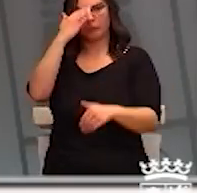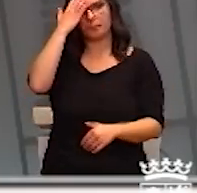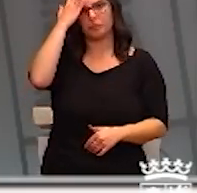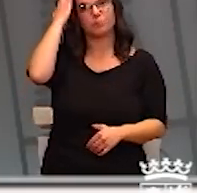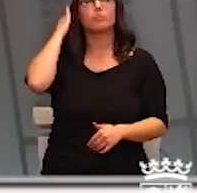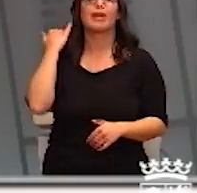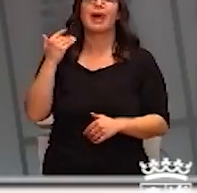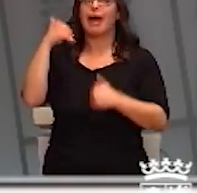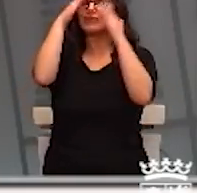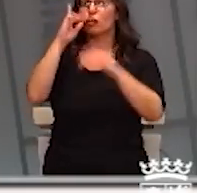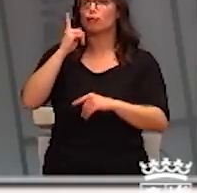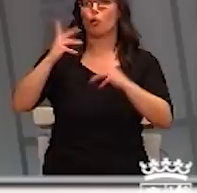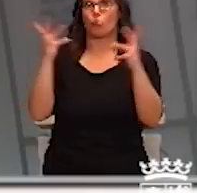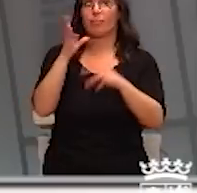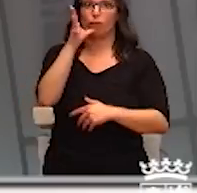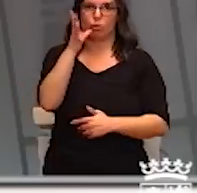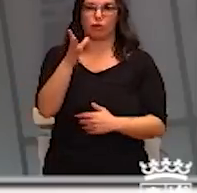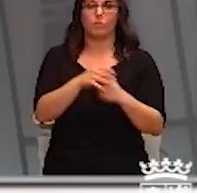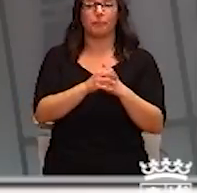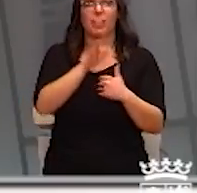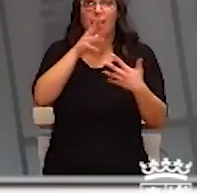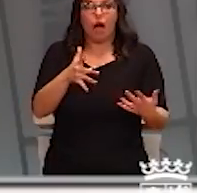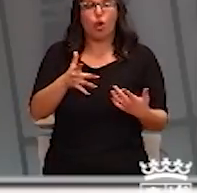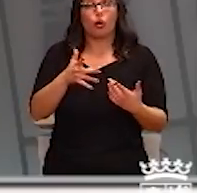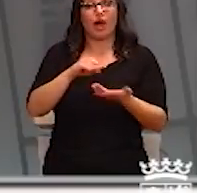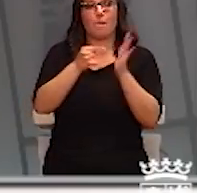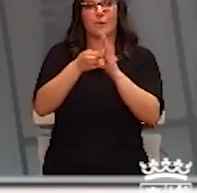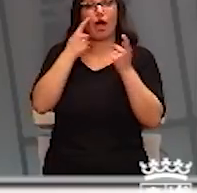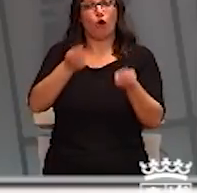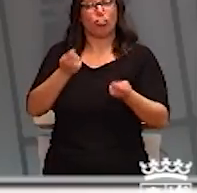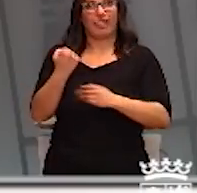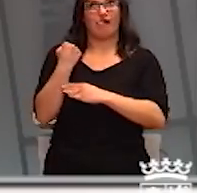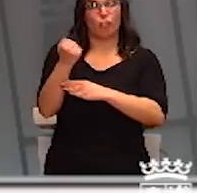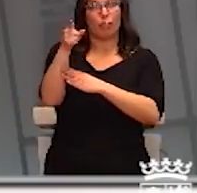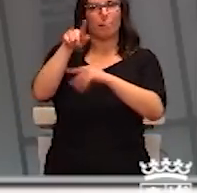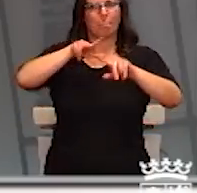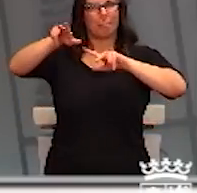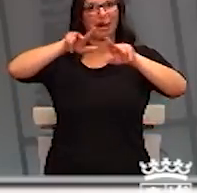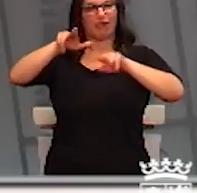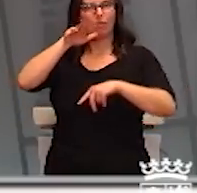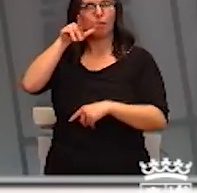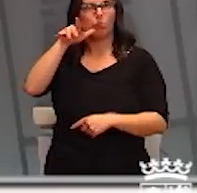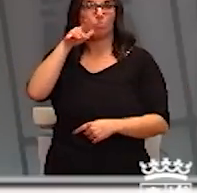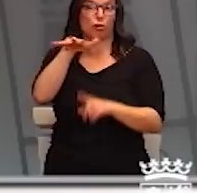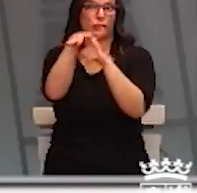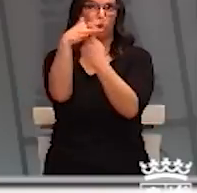vamos a atenderlo urgente. Y lo que estamos ahora es con un plan de contingencias en Miranda, teniendo en cuenta todas estas situaciones. ¿Qué camas